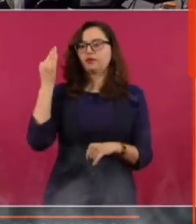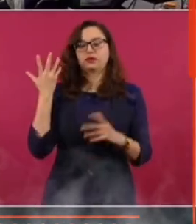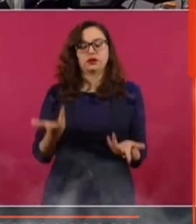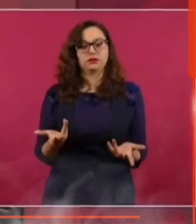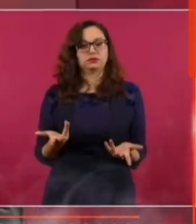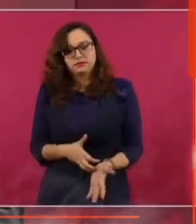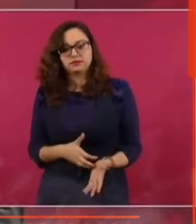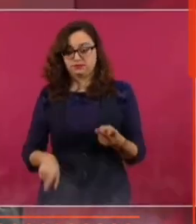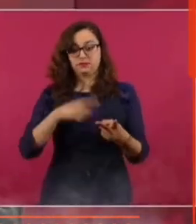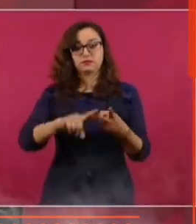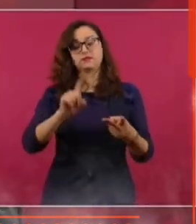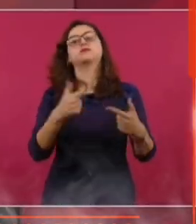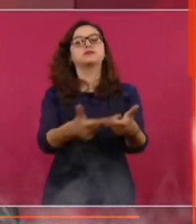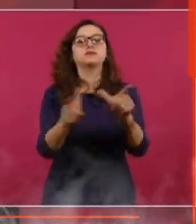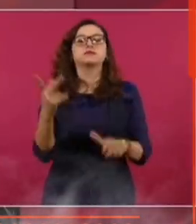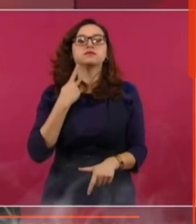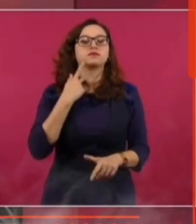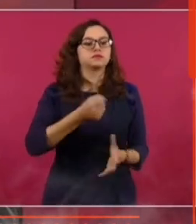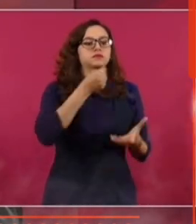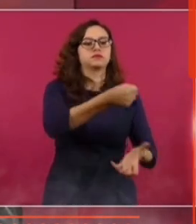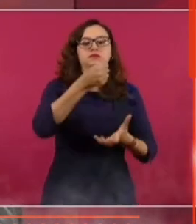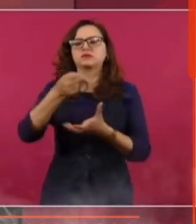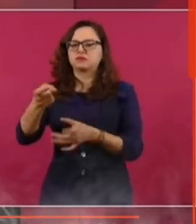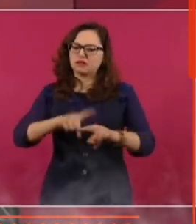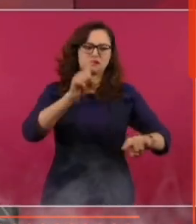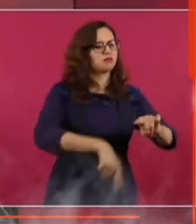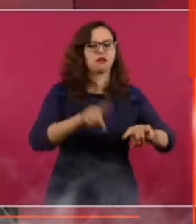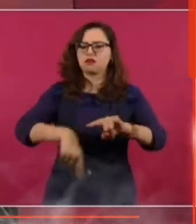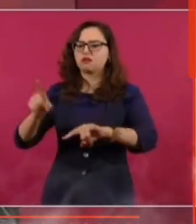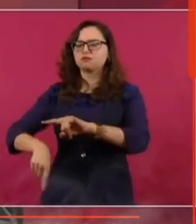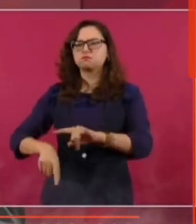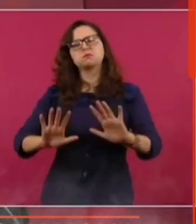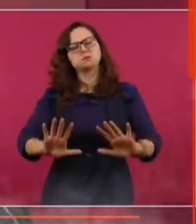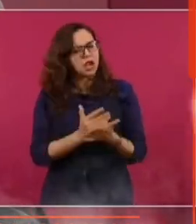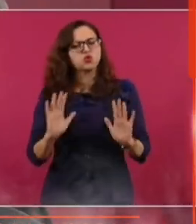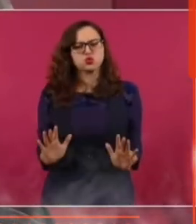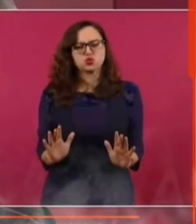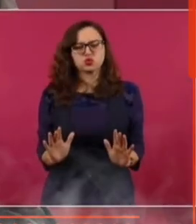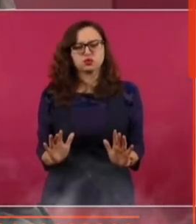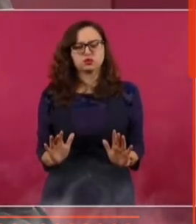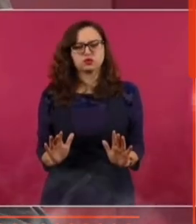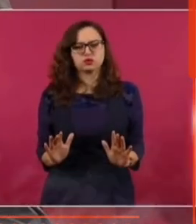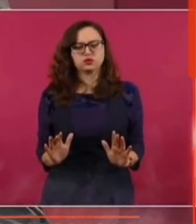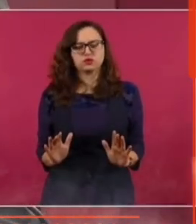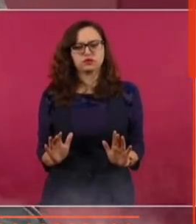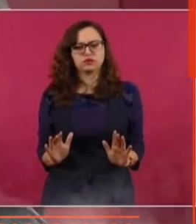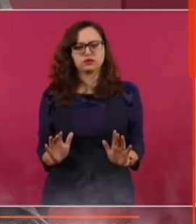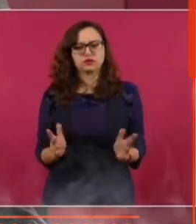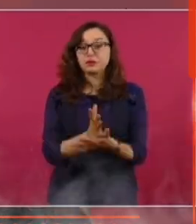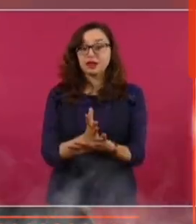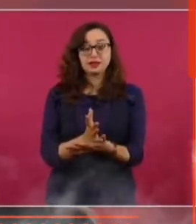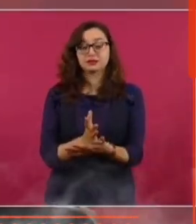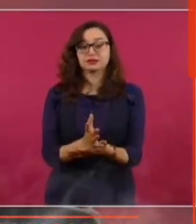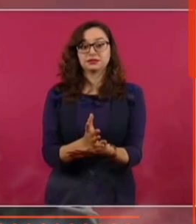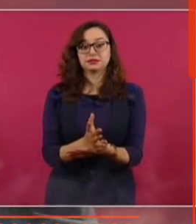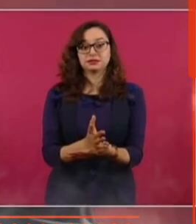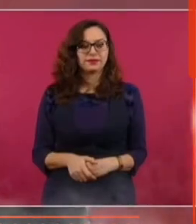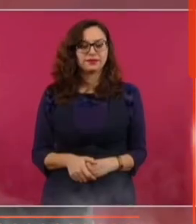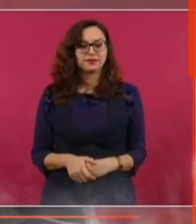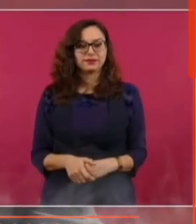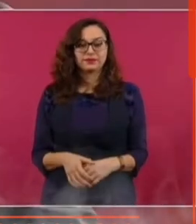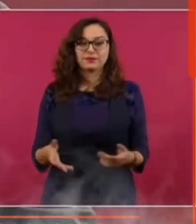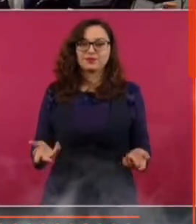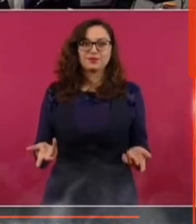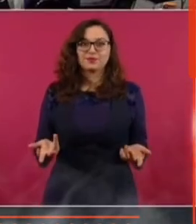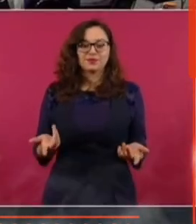presupuesto a los partidos. O limitarlo para no ser tan drástico. Solo al tiempo de elecciones y ahorrar.